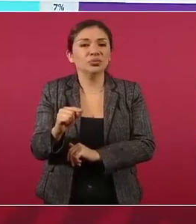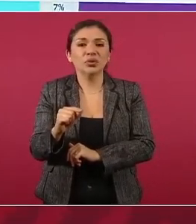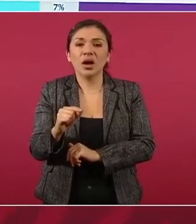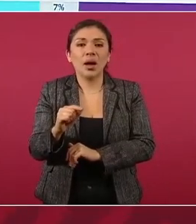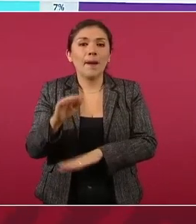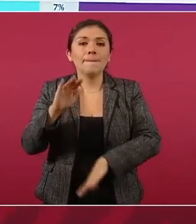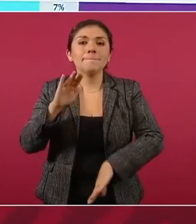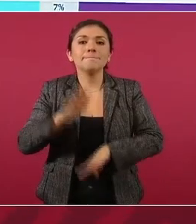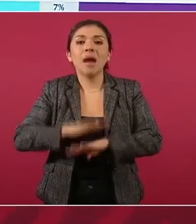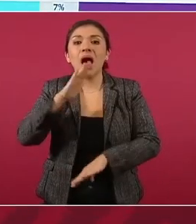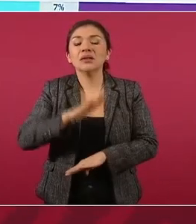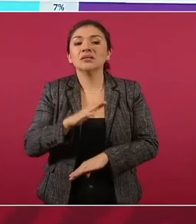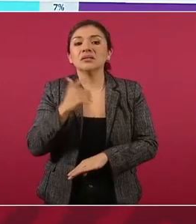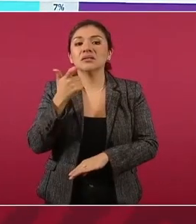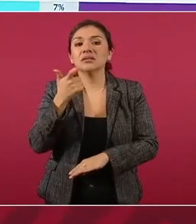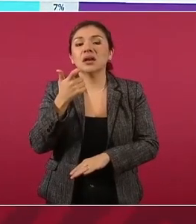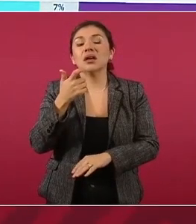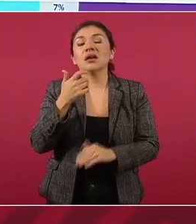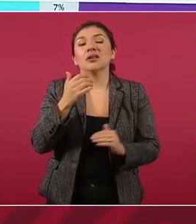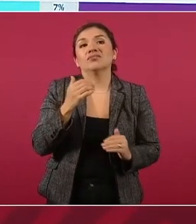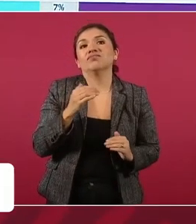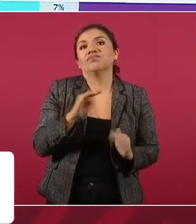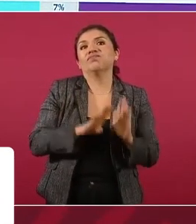se elevó Hitler